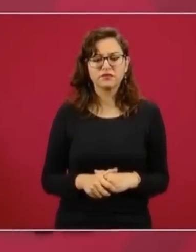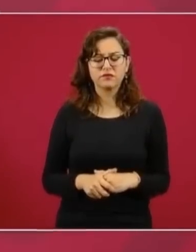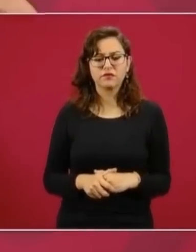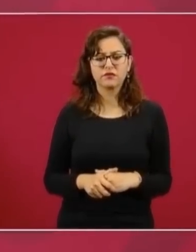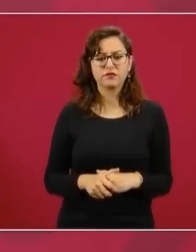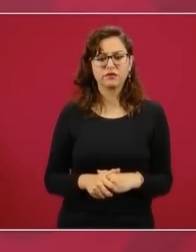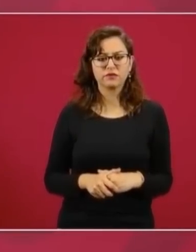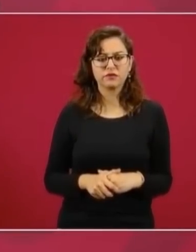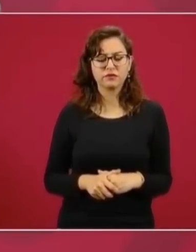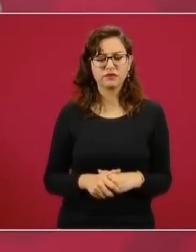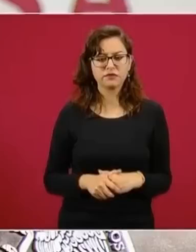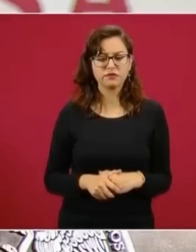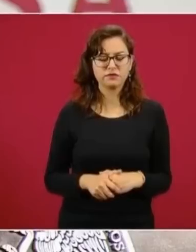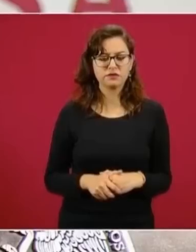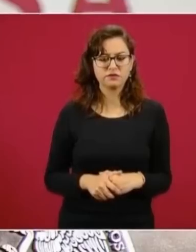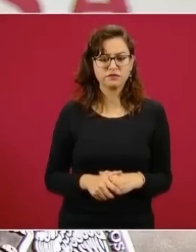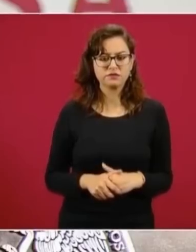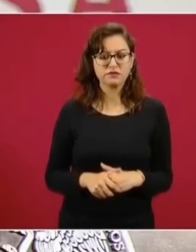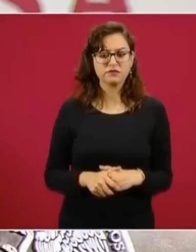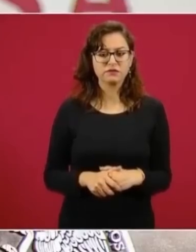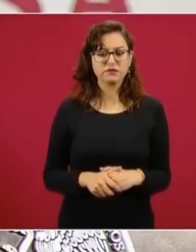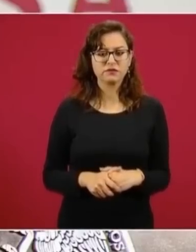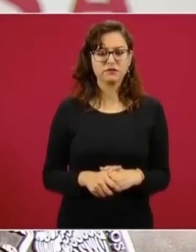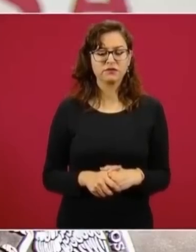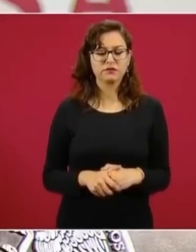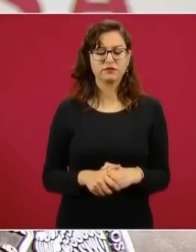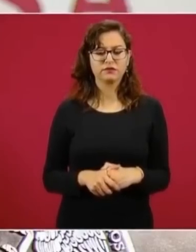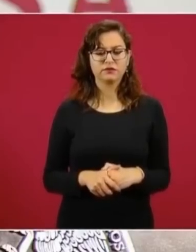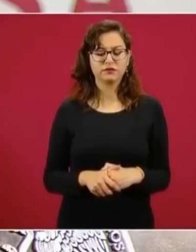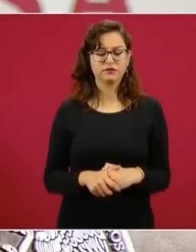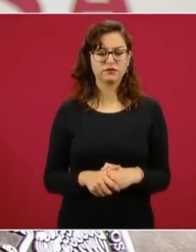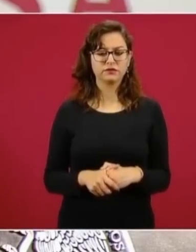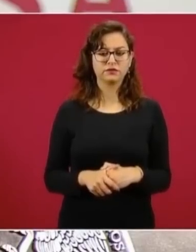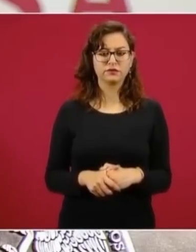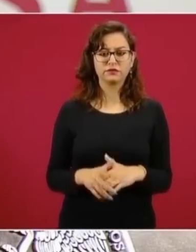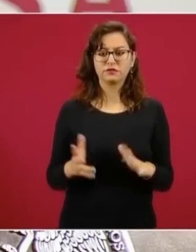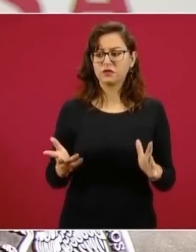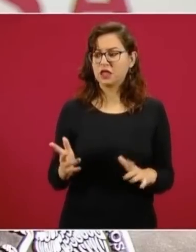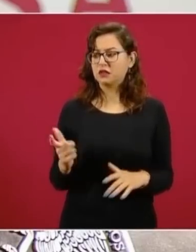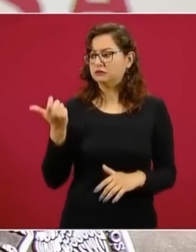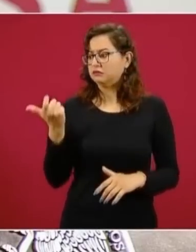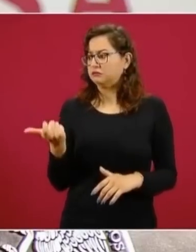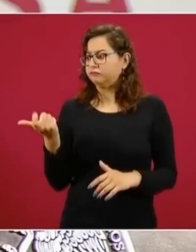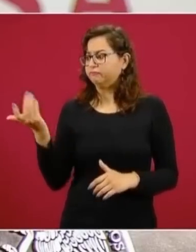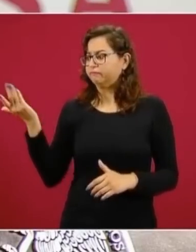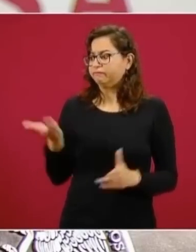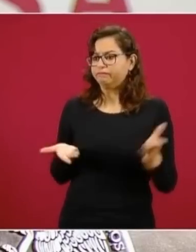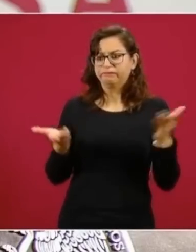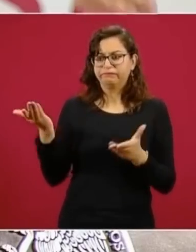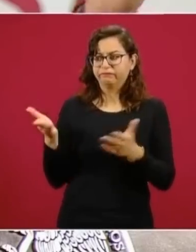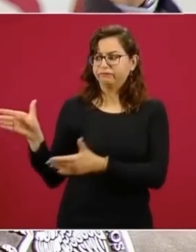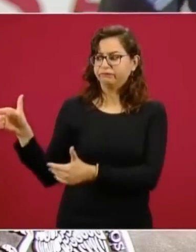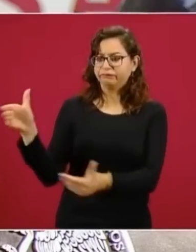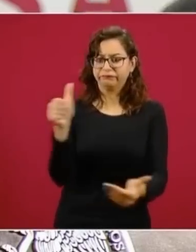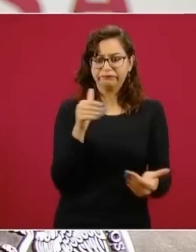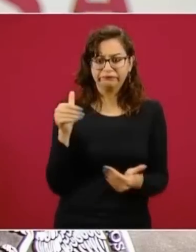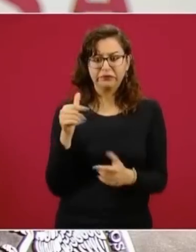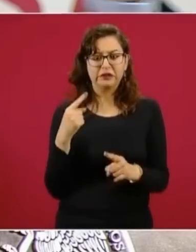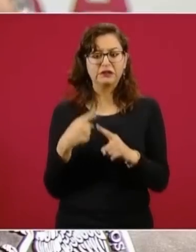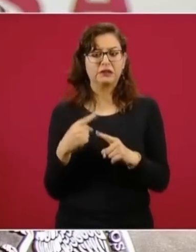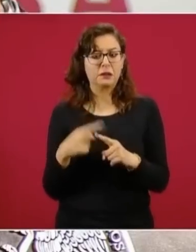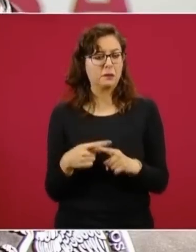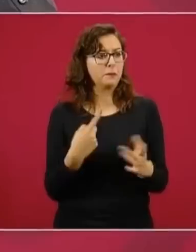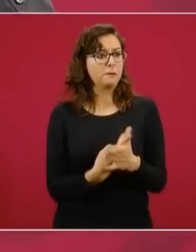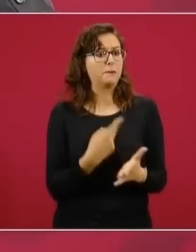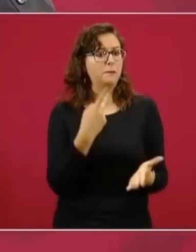provino el dinero, quiénes sacaron los